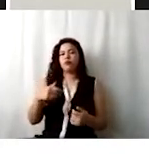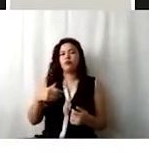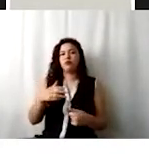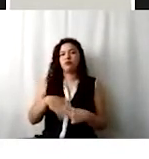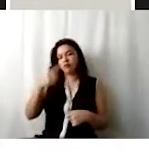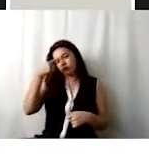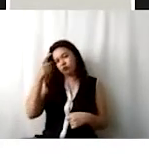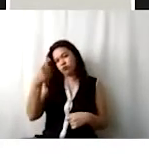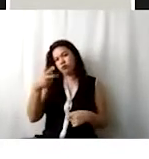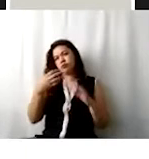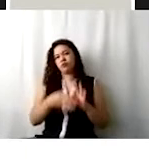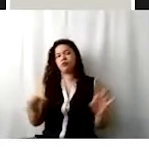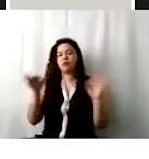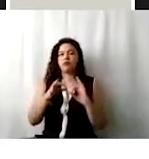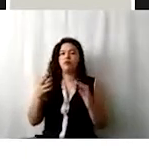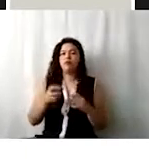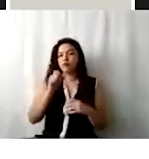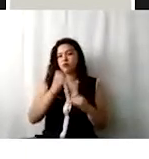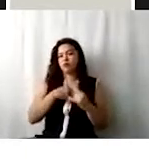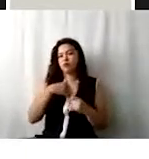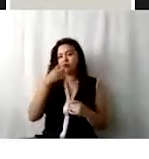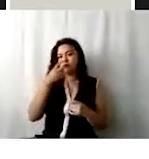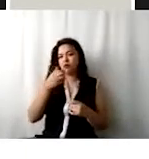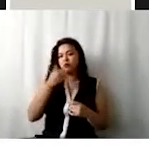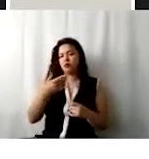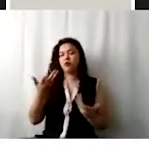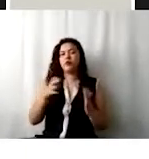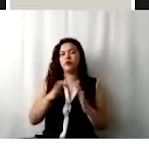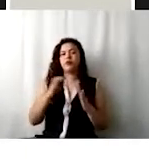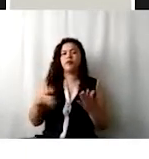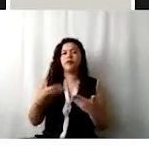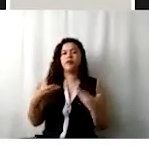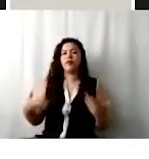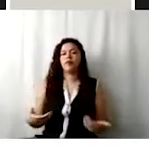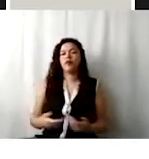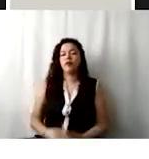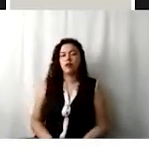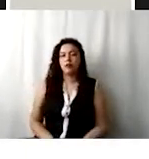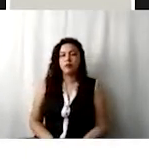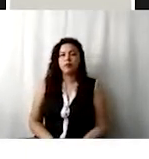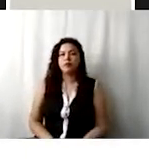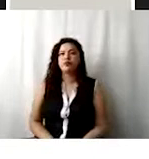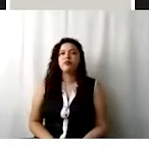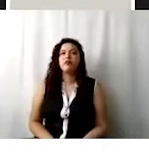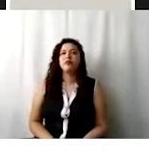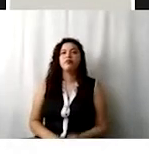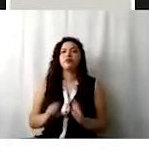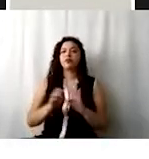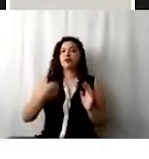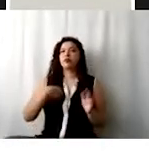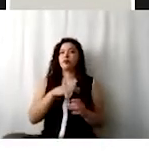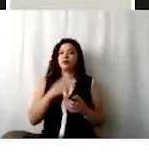es importante y quiero hacer hincapié. Ajá, que, por ejemplo, en este caso, en este ejemplo que estamos presentando, ajá,